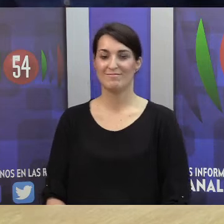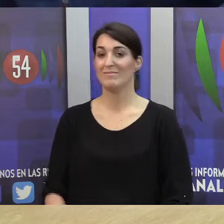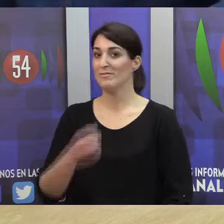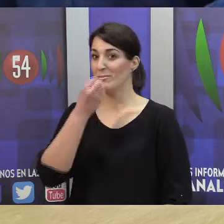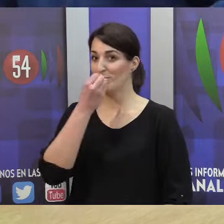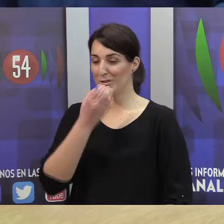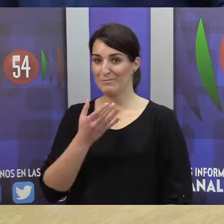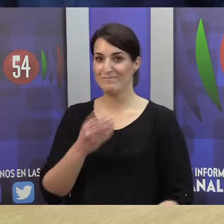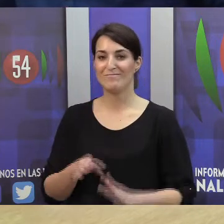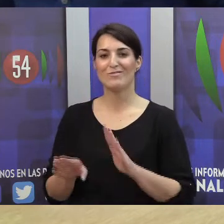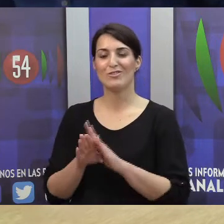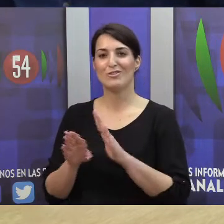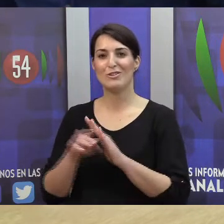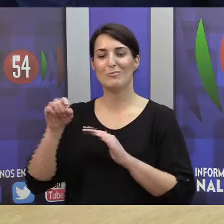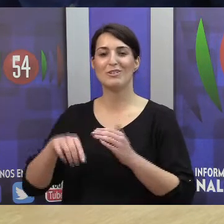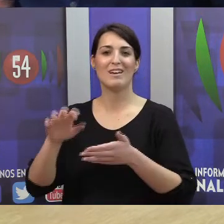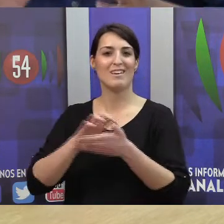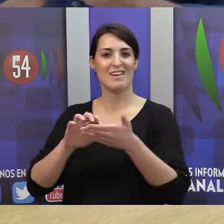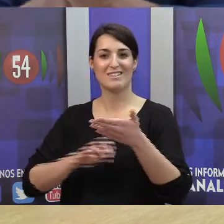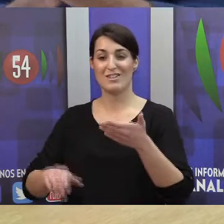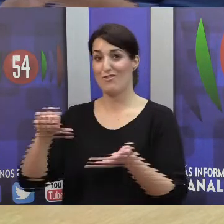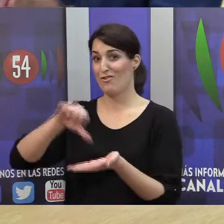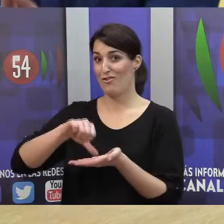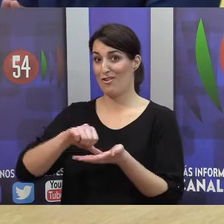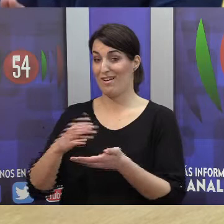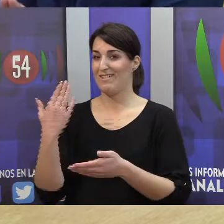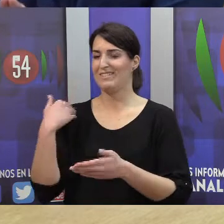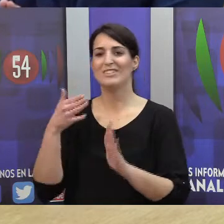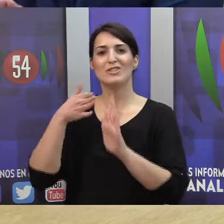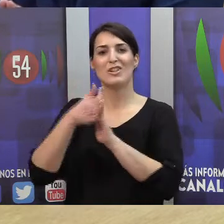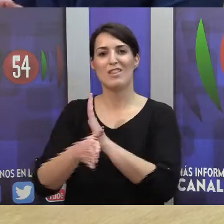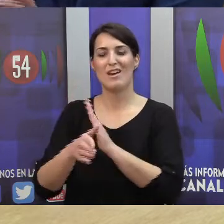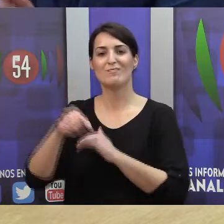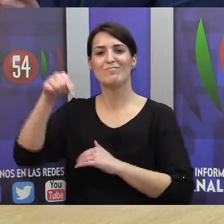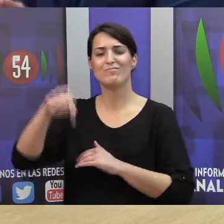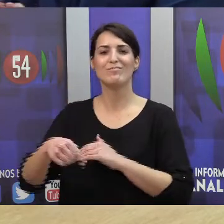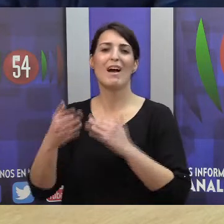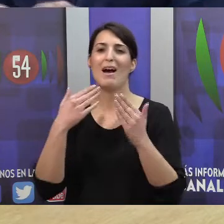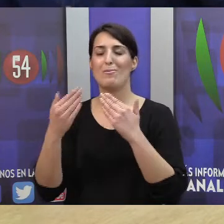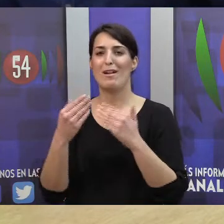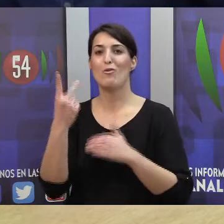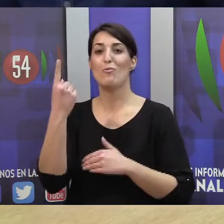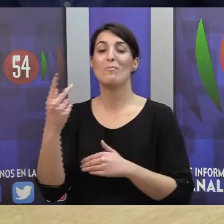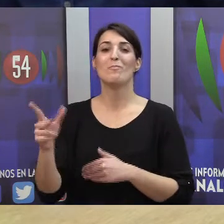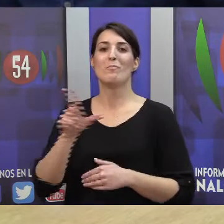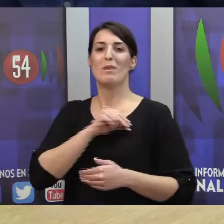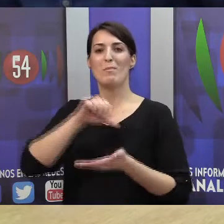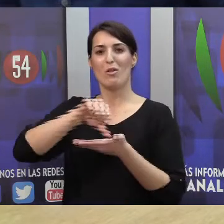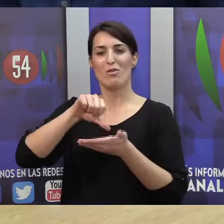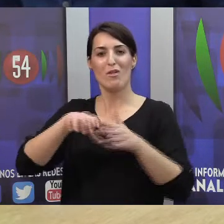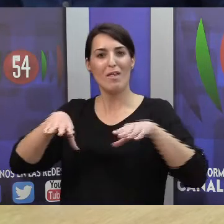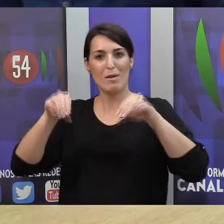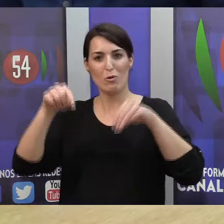Bueno, continuamos en escritorio local y os lo adelantaba yo hace un ratito, vamos a hablar de uno de los premios Ciudad de Burgos de este año